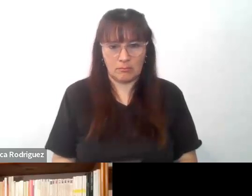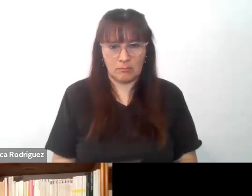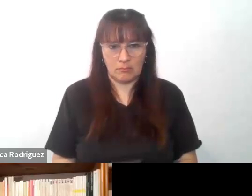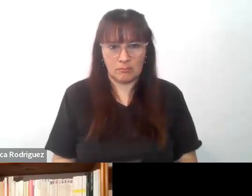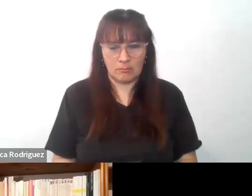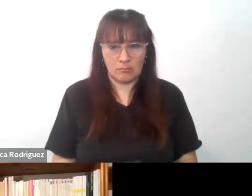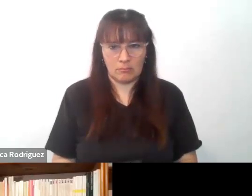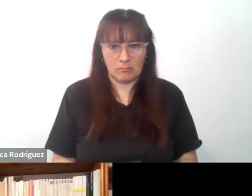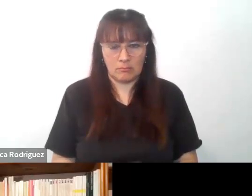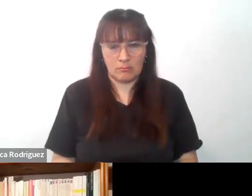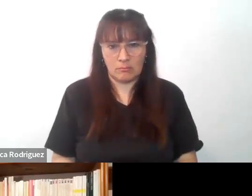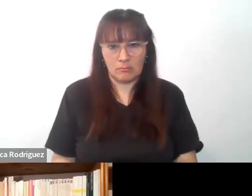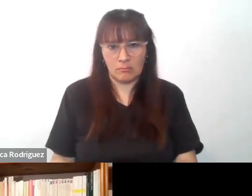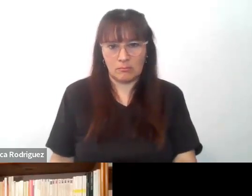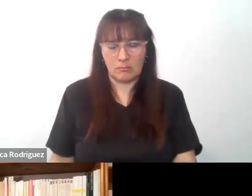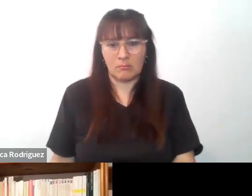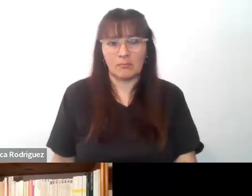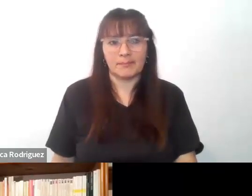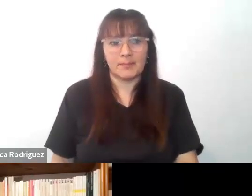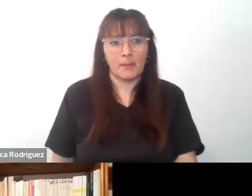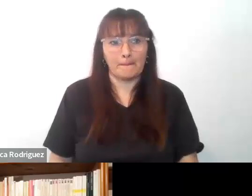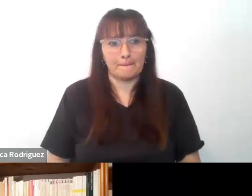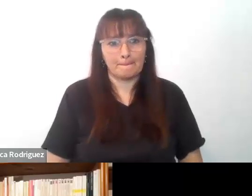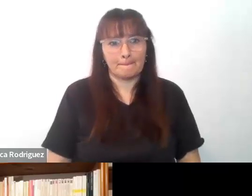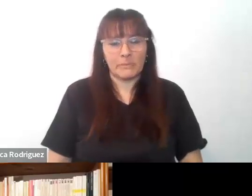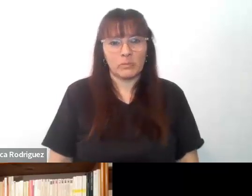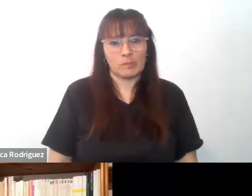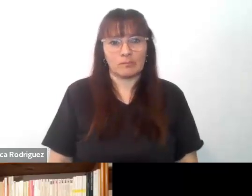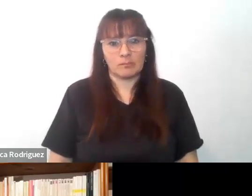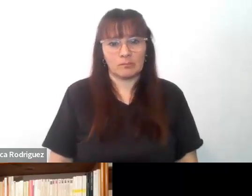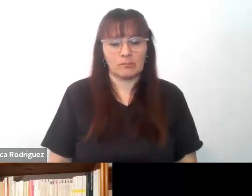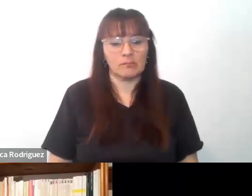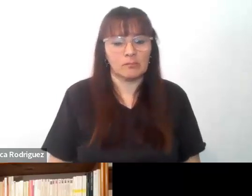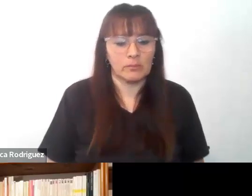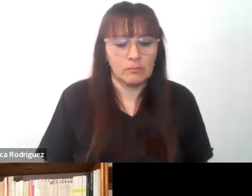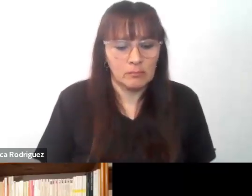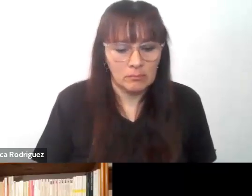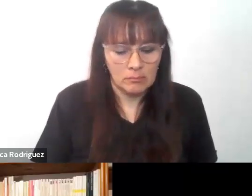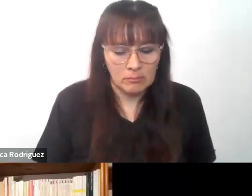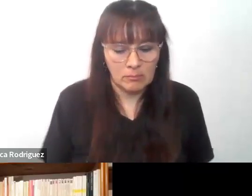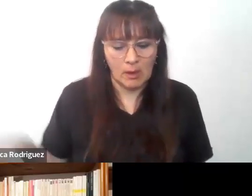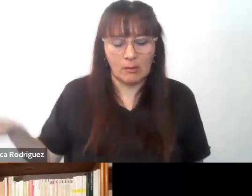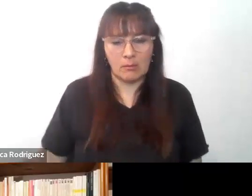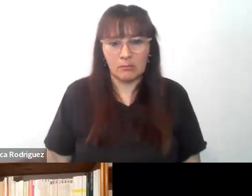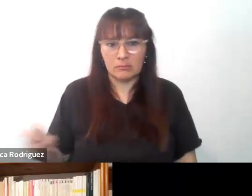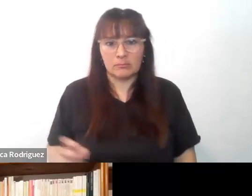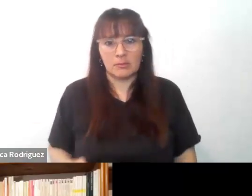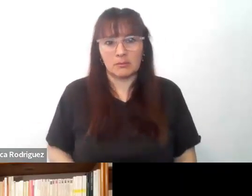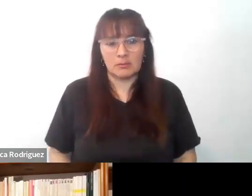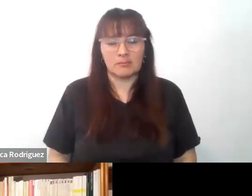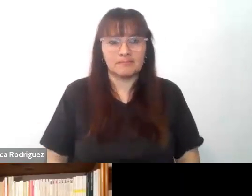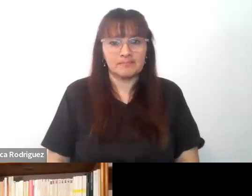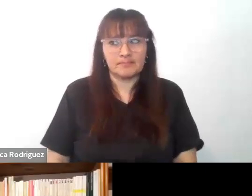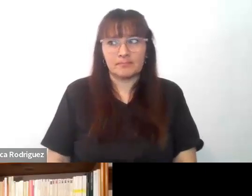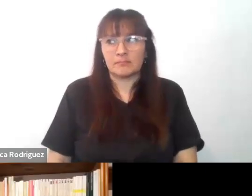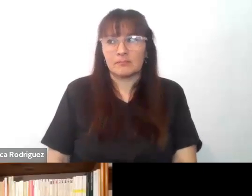Cuando examinamos el inicio de la interculturalidad en Francia, nos